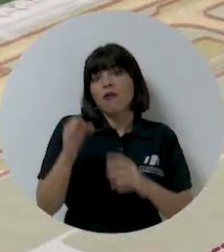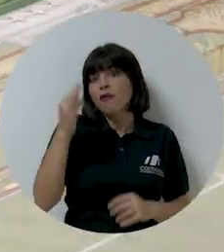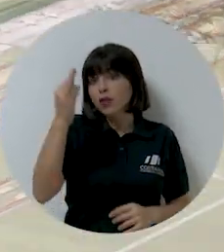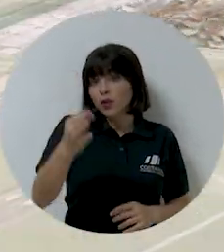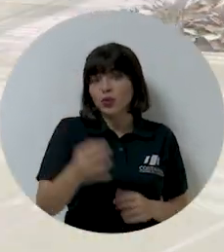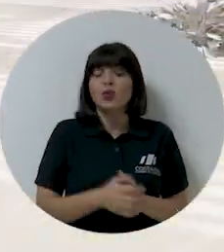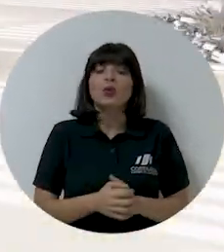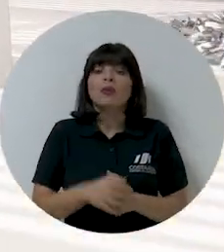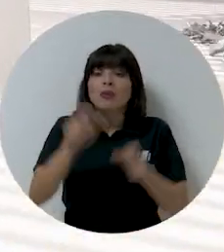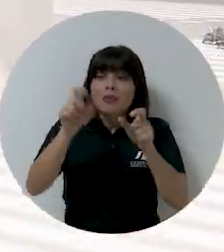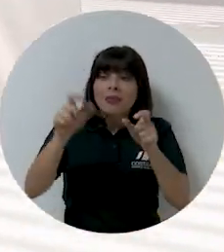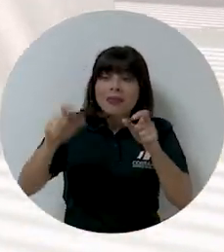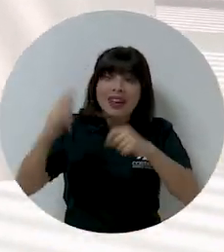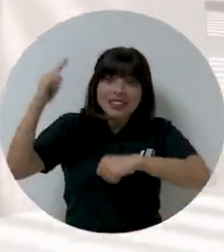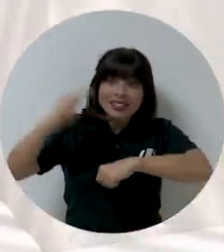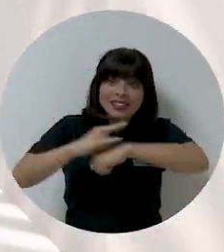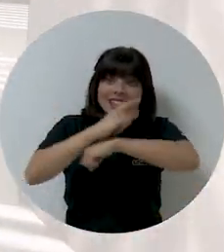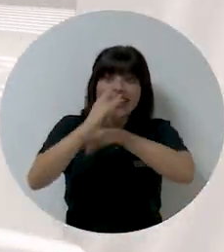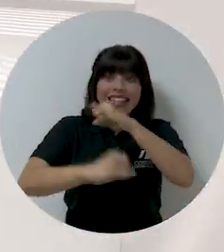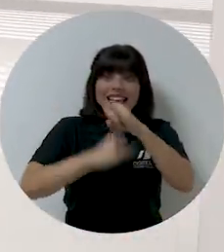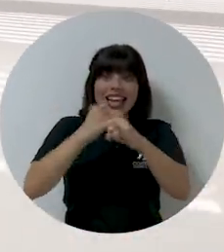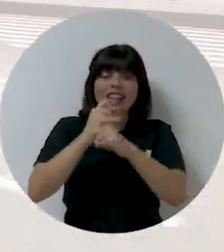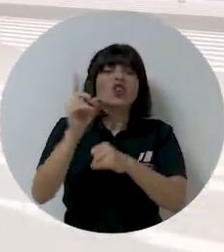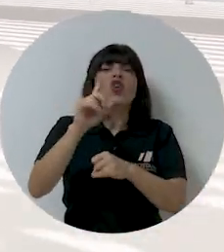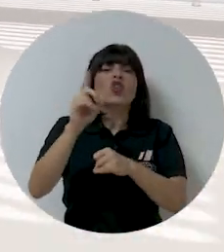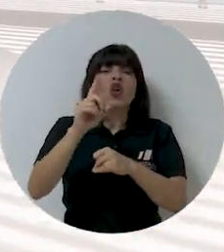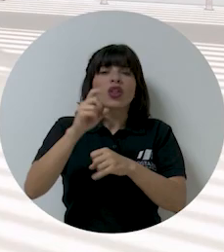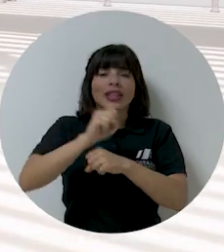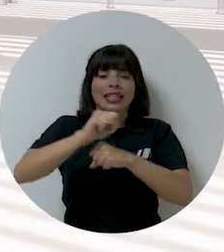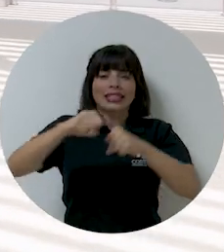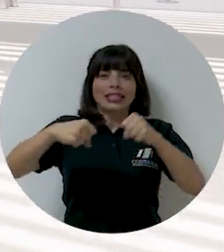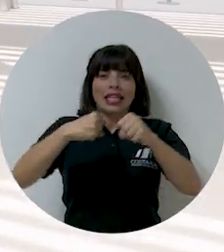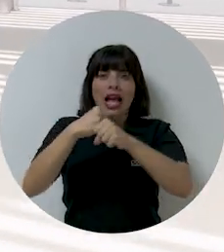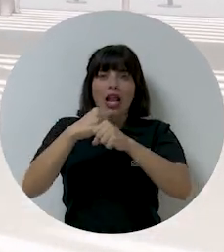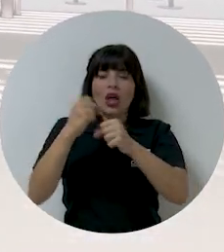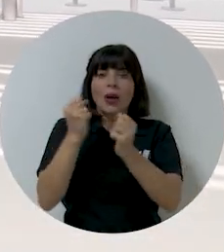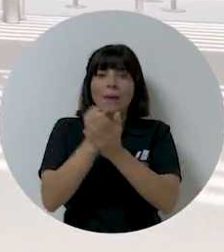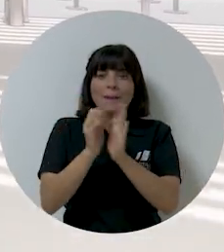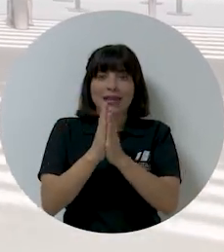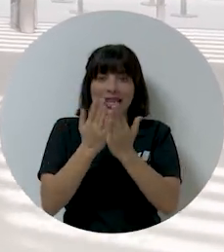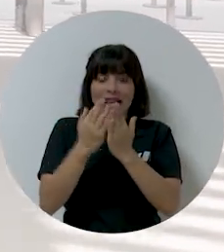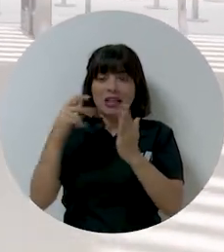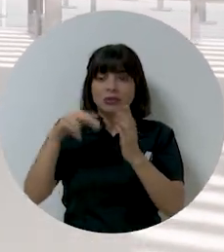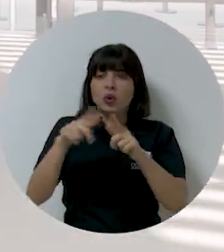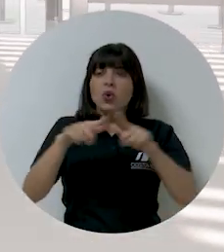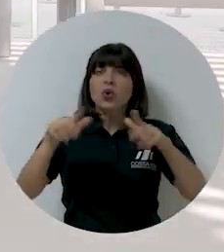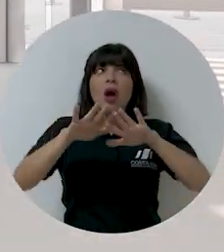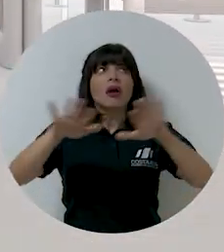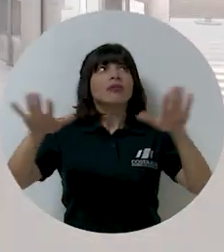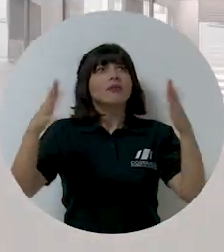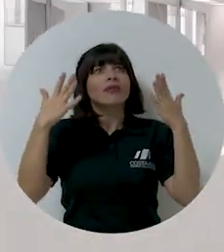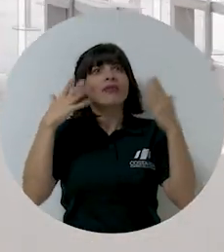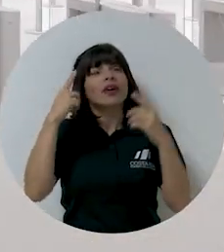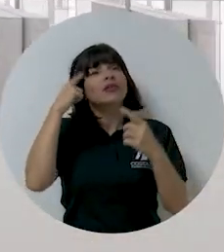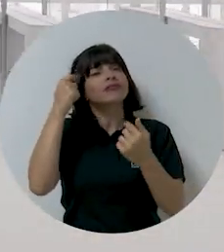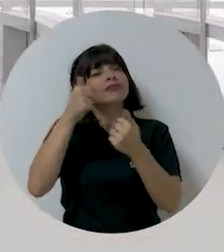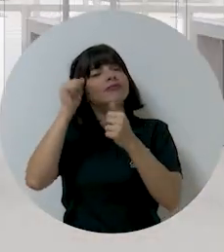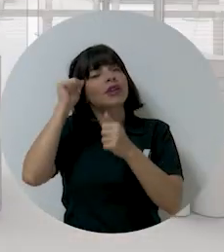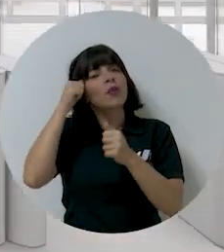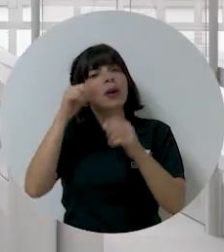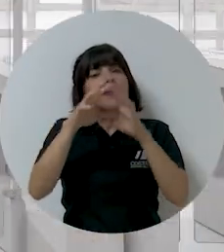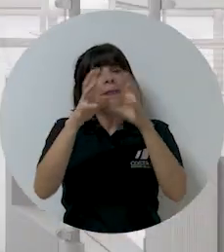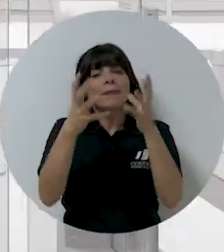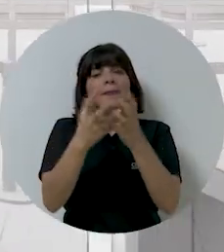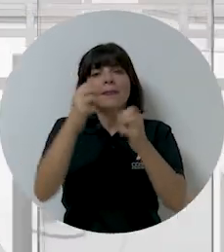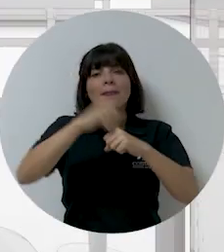futuro. Los pasajeros internacionales ingresarán a través del Salón de Inmigración, un objeto etéreo inspirado en las esferas históricas